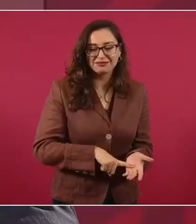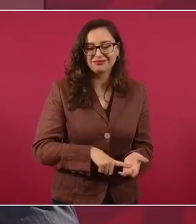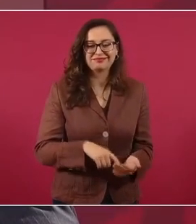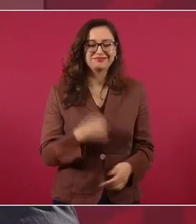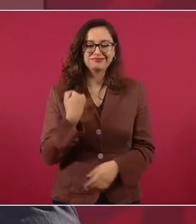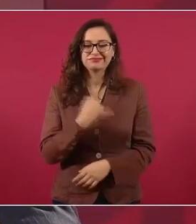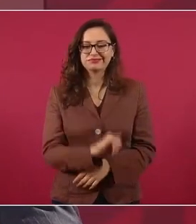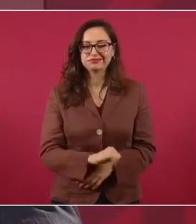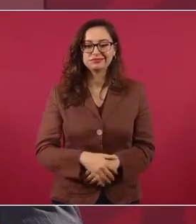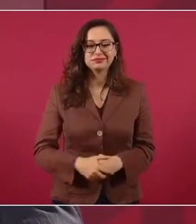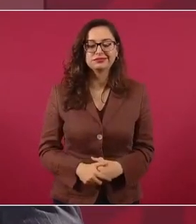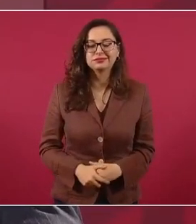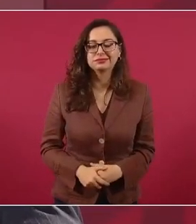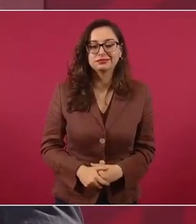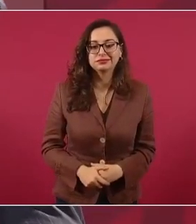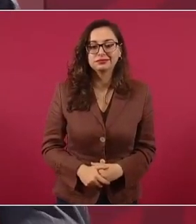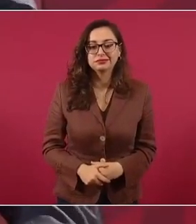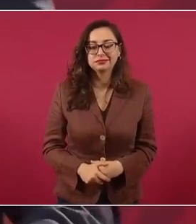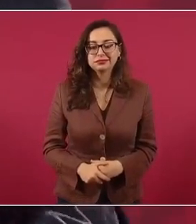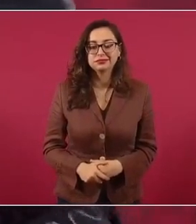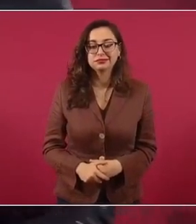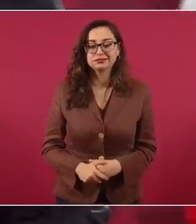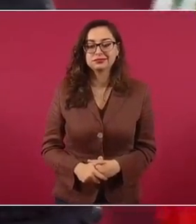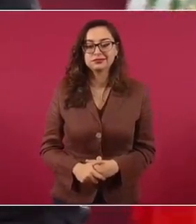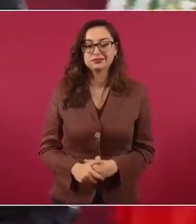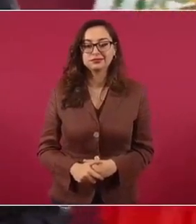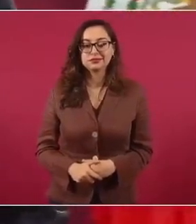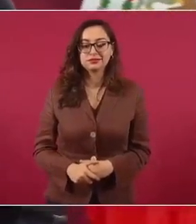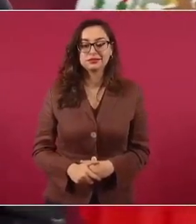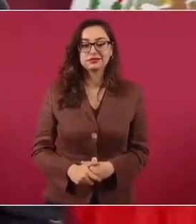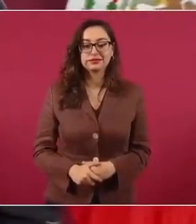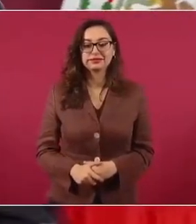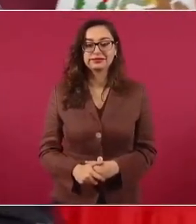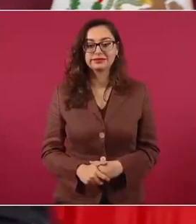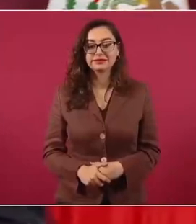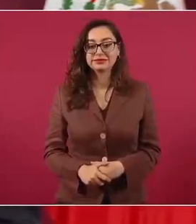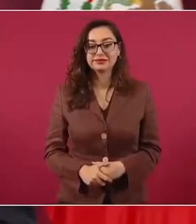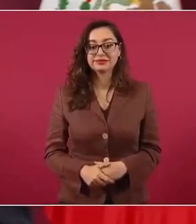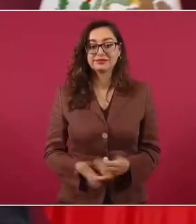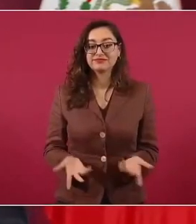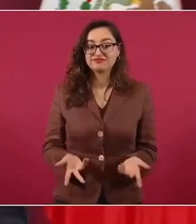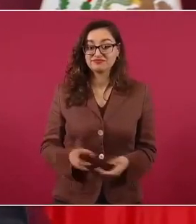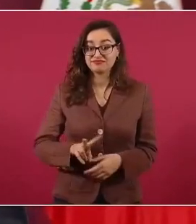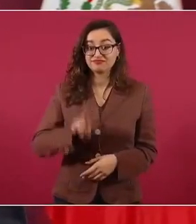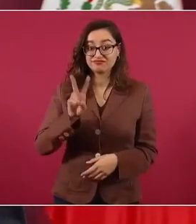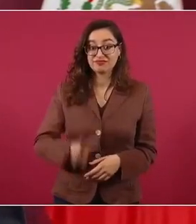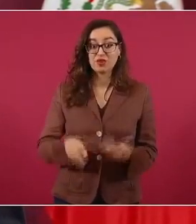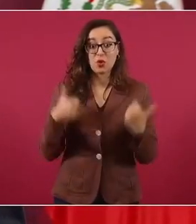Nada más, si hubiese diferencias,